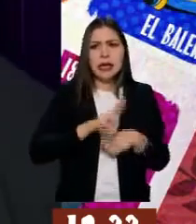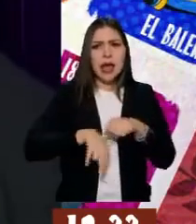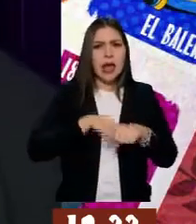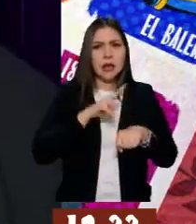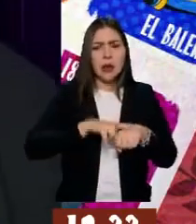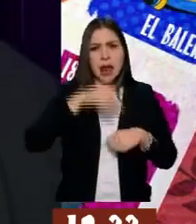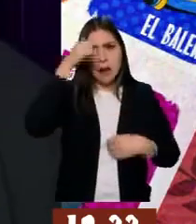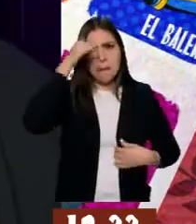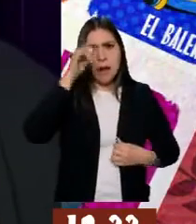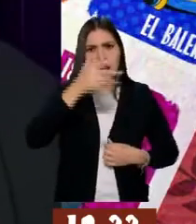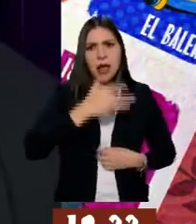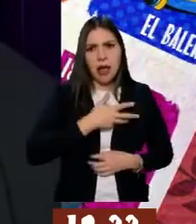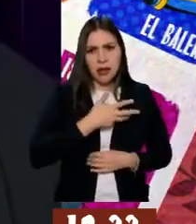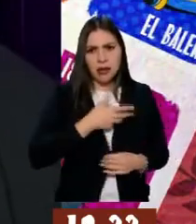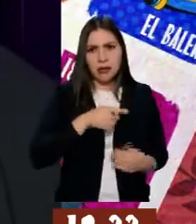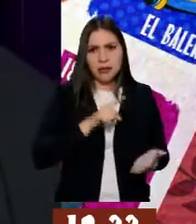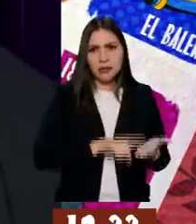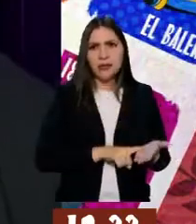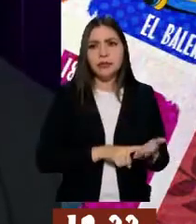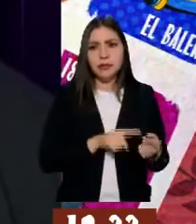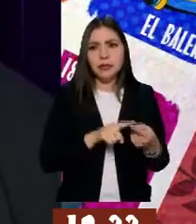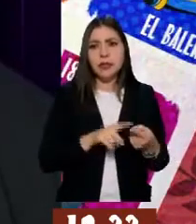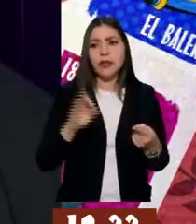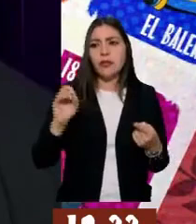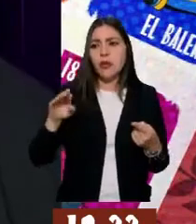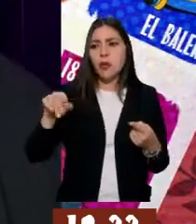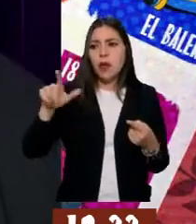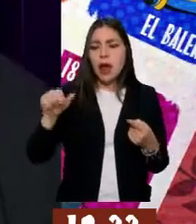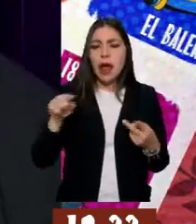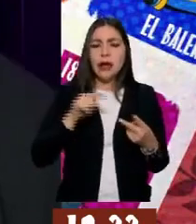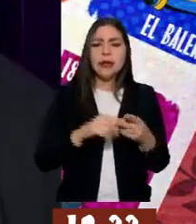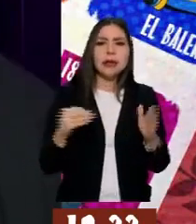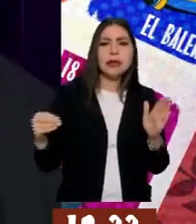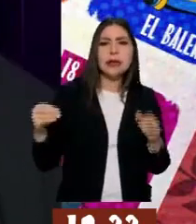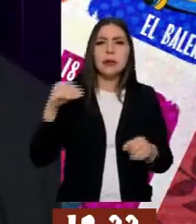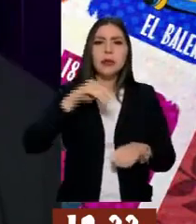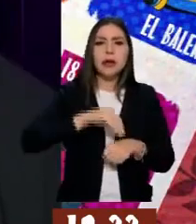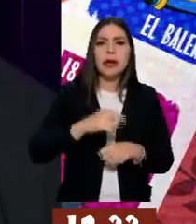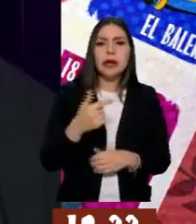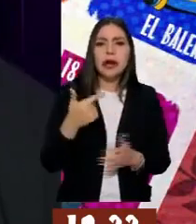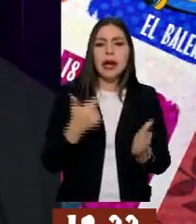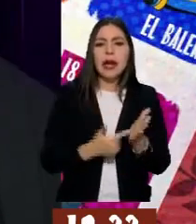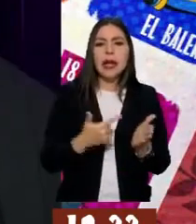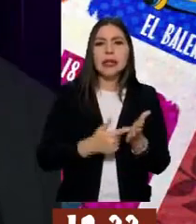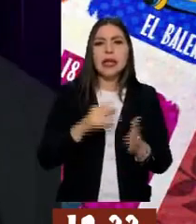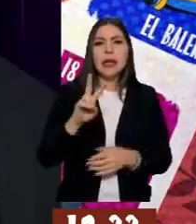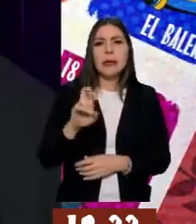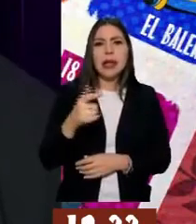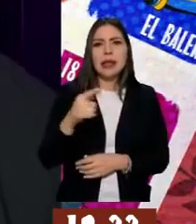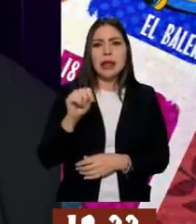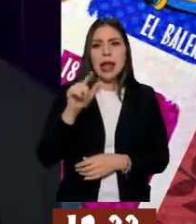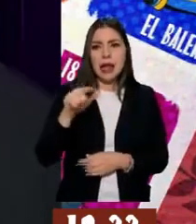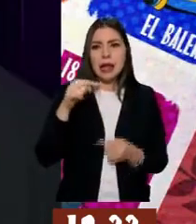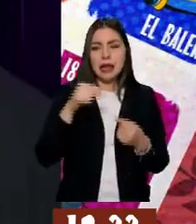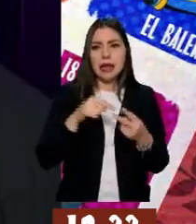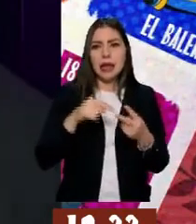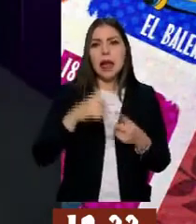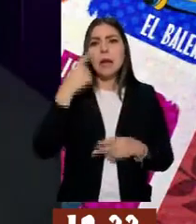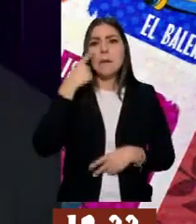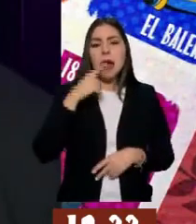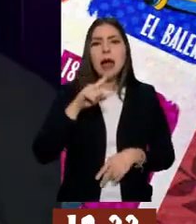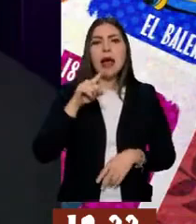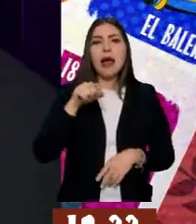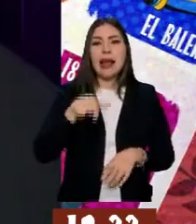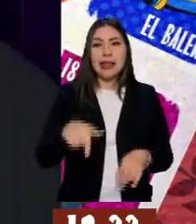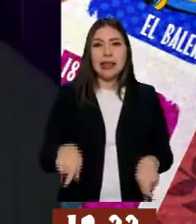el animal. Y la fórmula láctea le ponen grasa vegetal. Lo hacen para poder abaratar costos y poder ofrecer un producto que la gente pueda tener